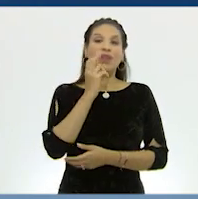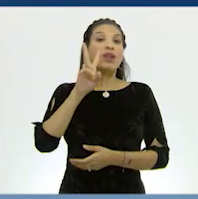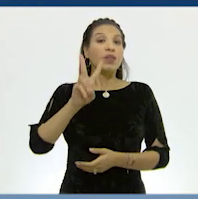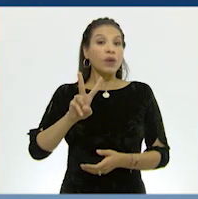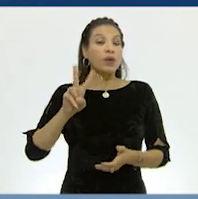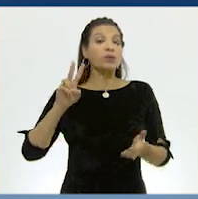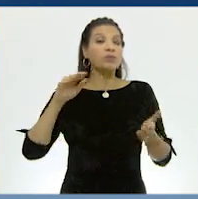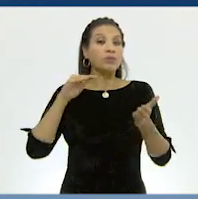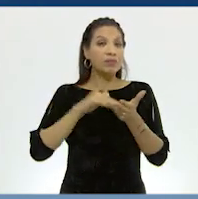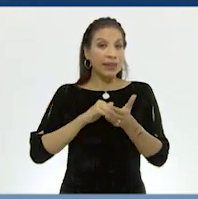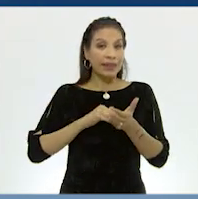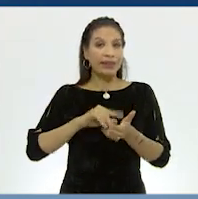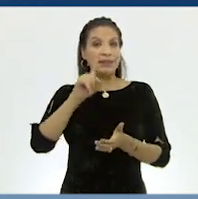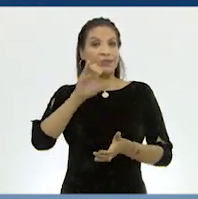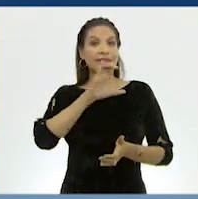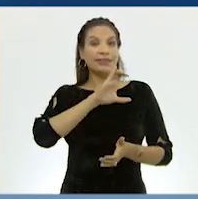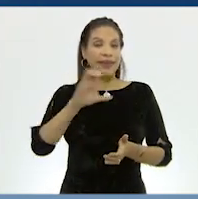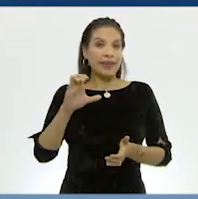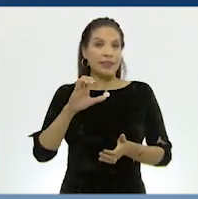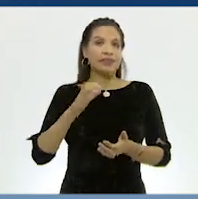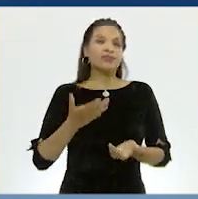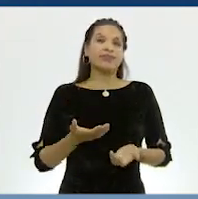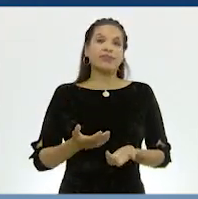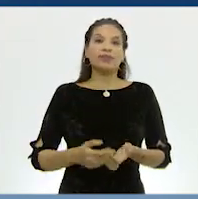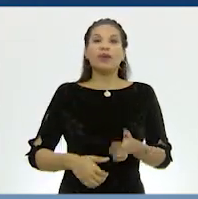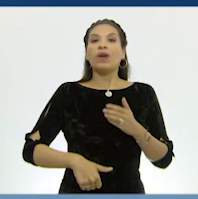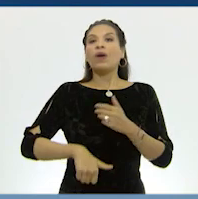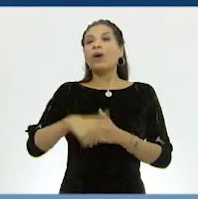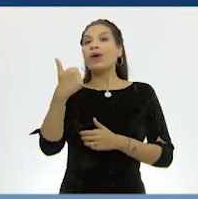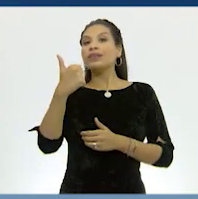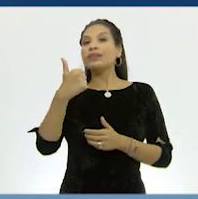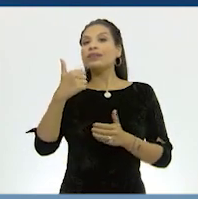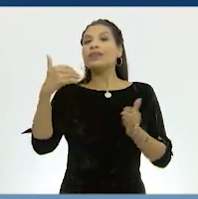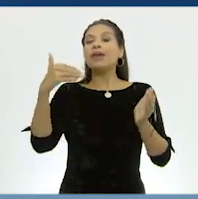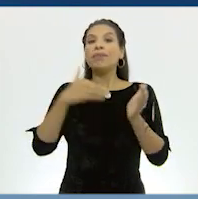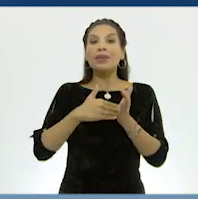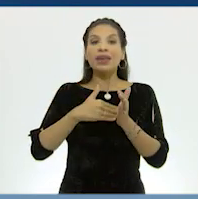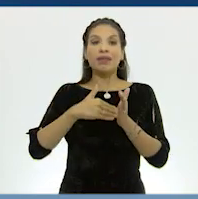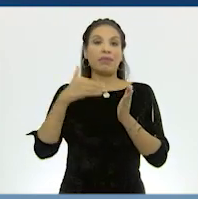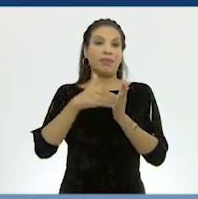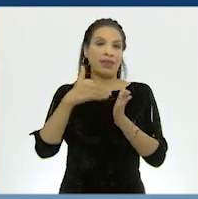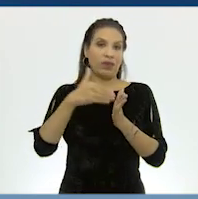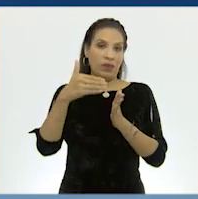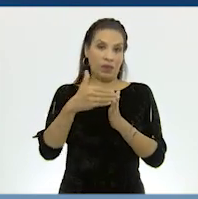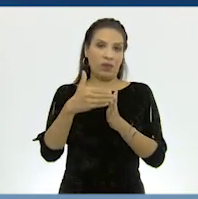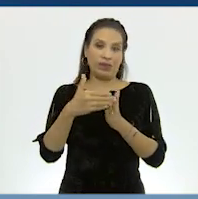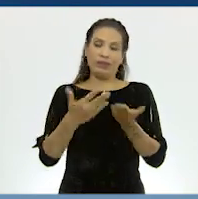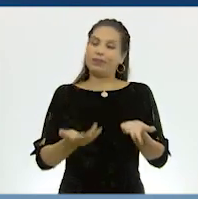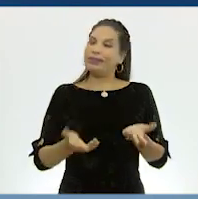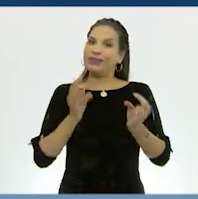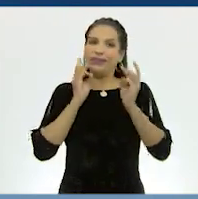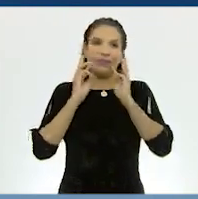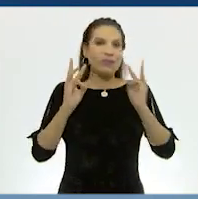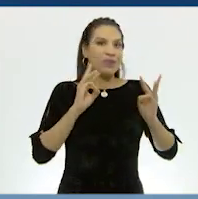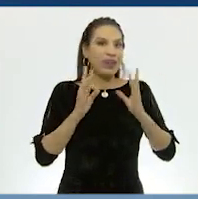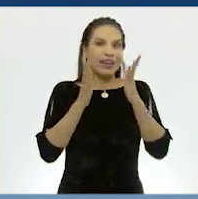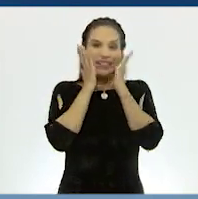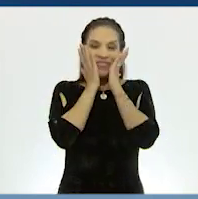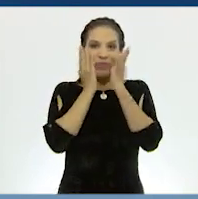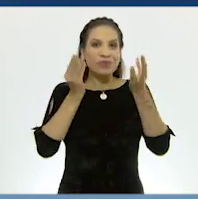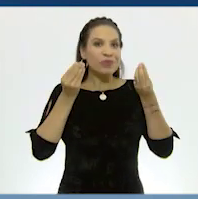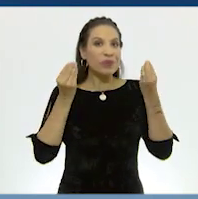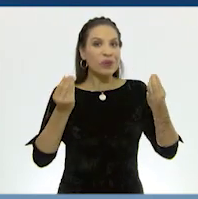2.100, seremos 11.000 millones. ¡Guau! Eso es